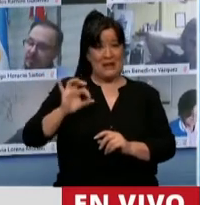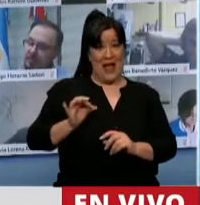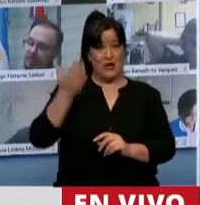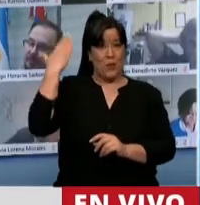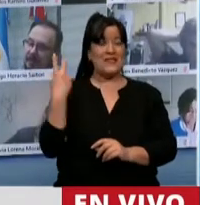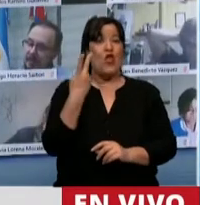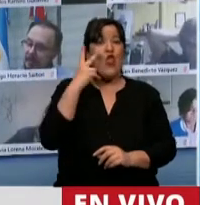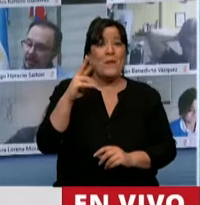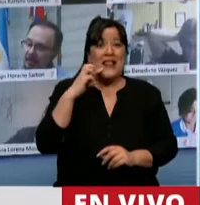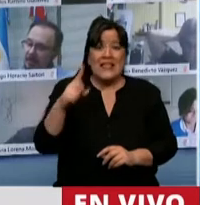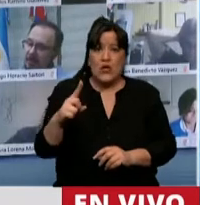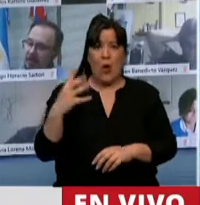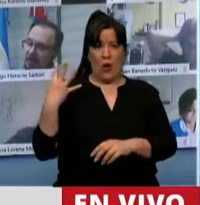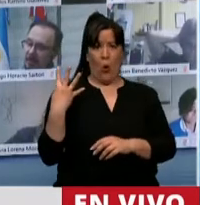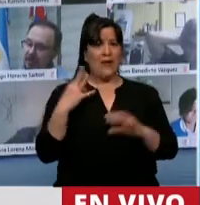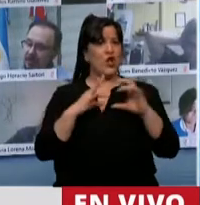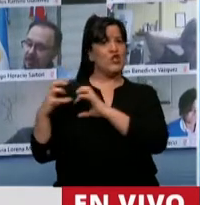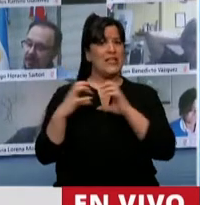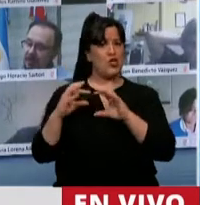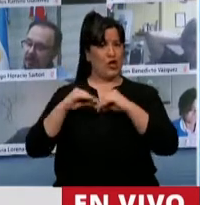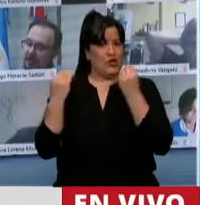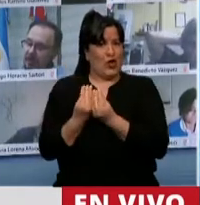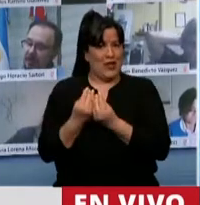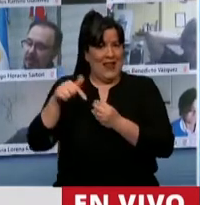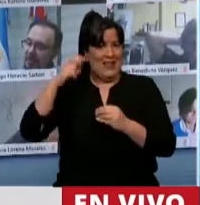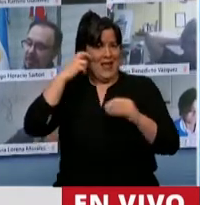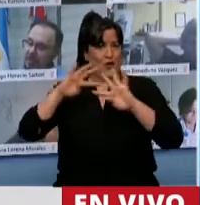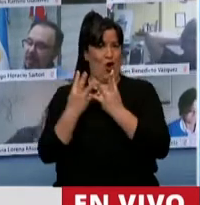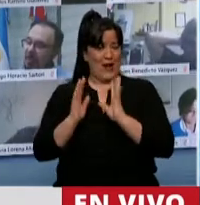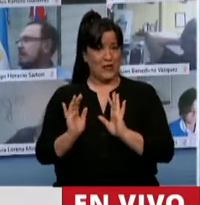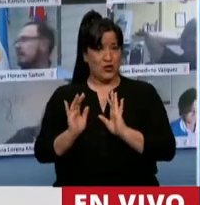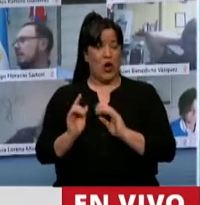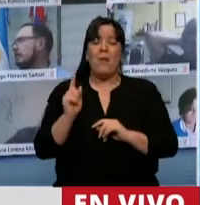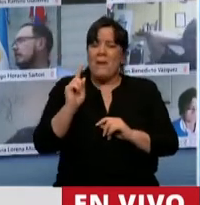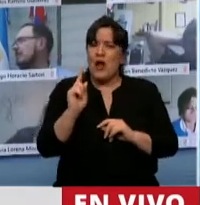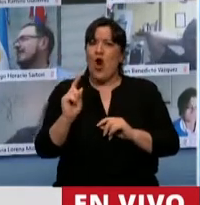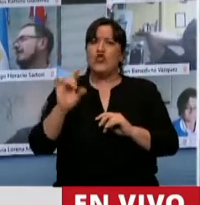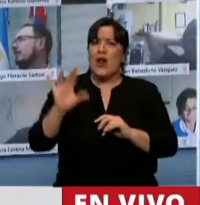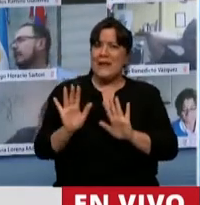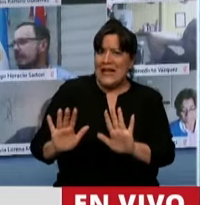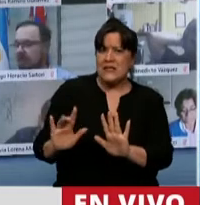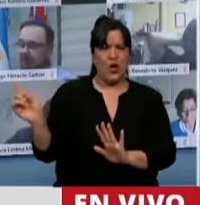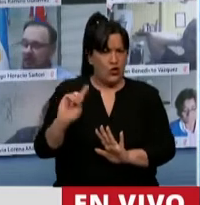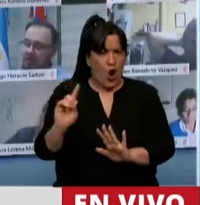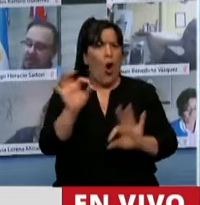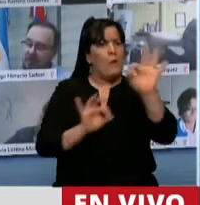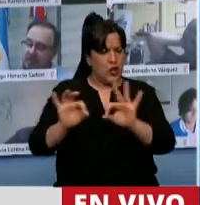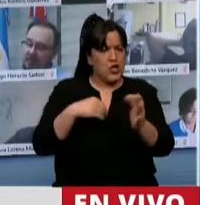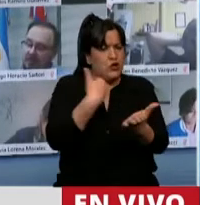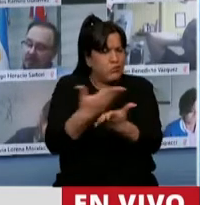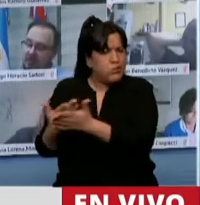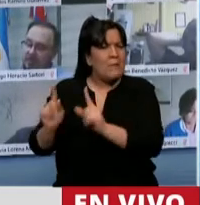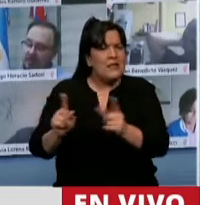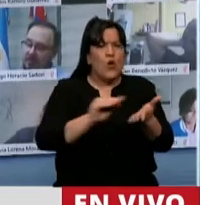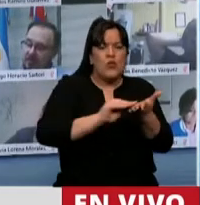habido solo cuatro sesiones en el Congreso de la Nación. Pero eso no es todo. Hubo proyectos presentados por